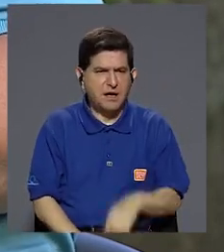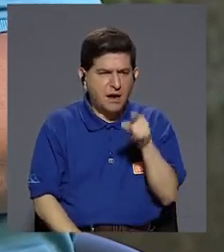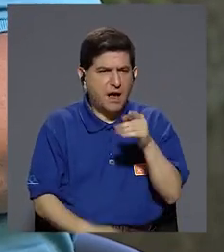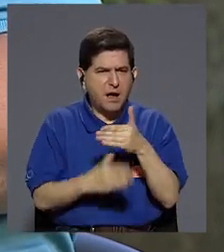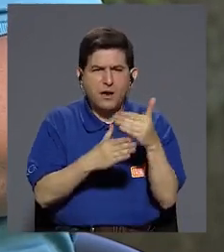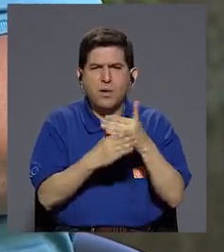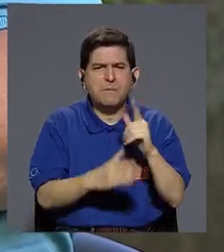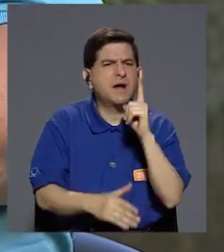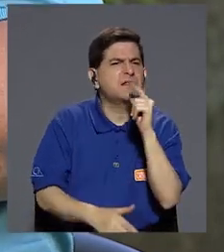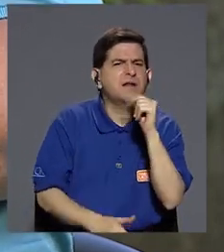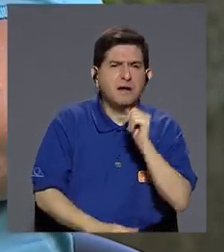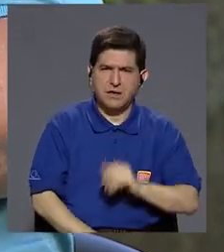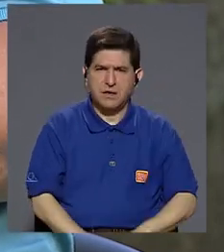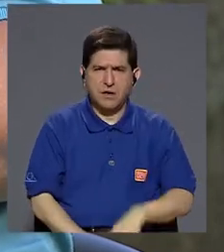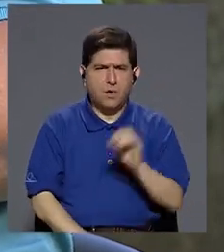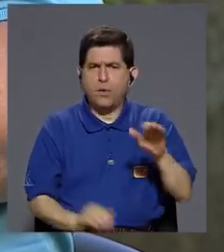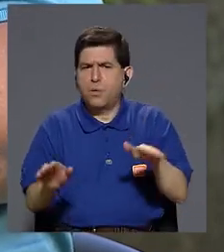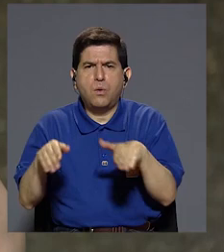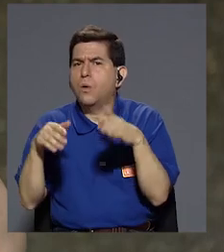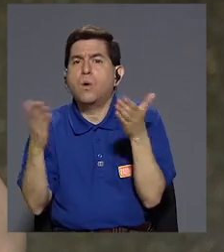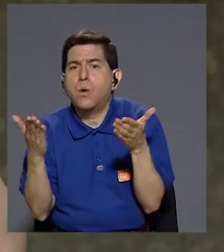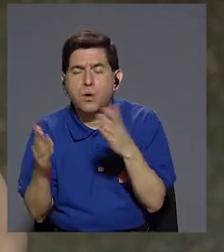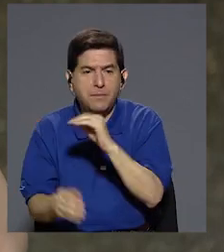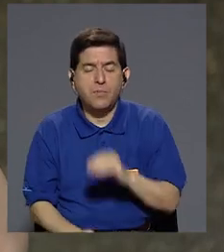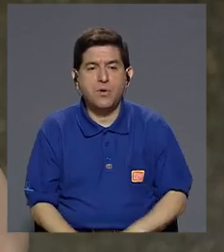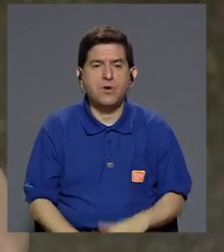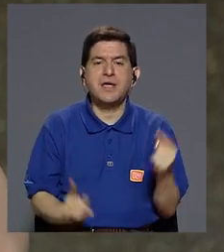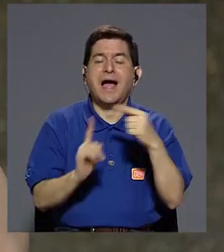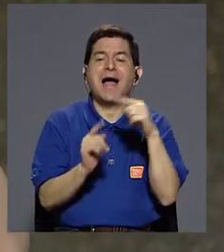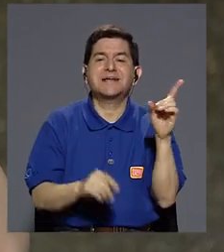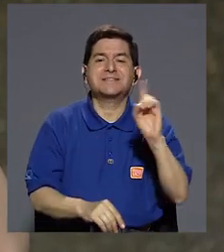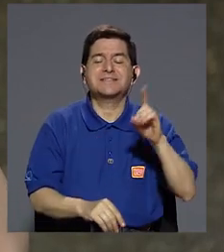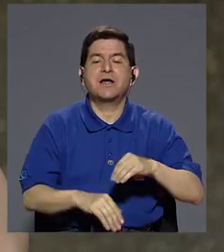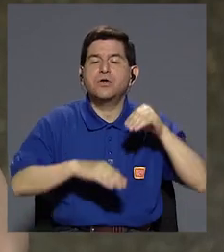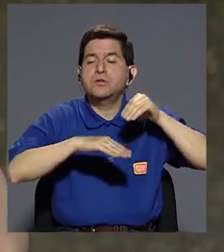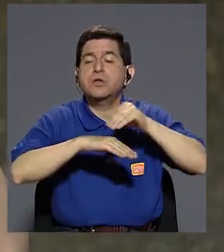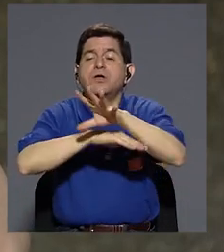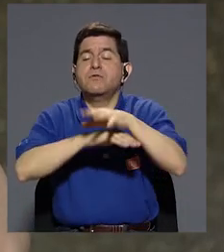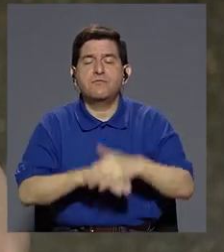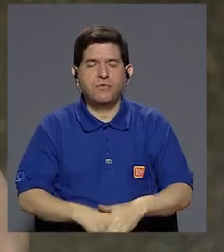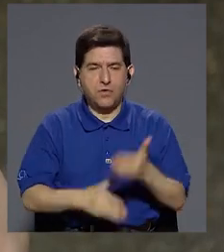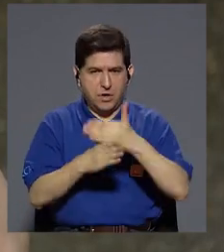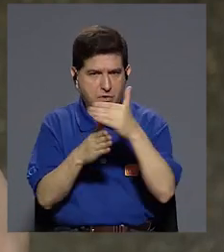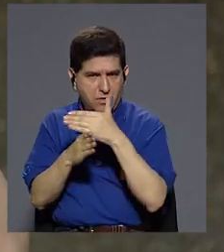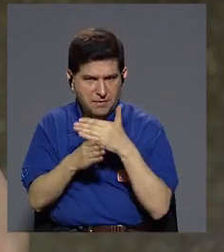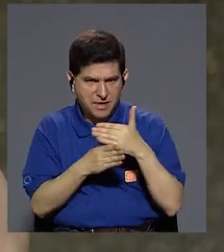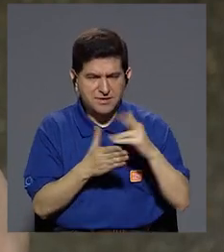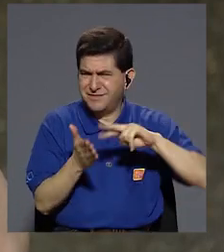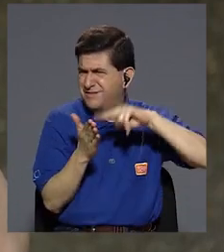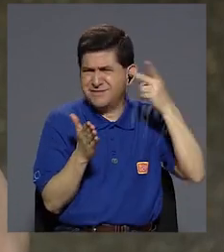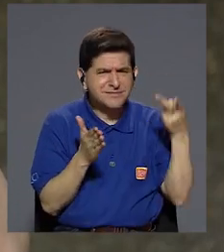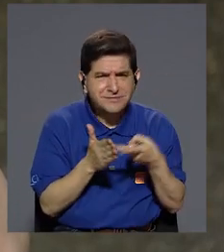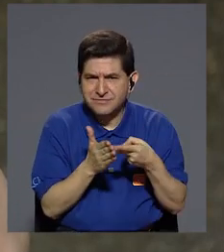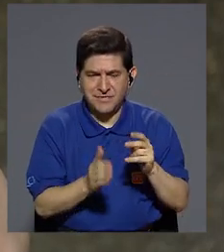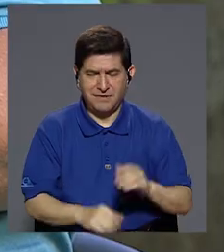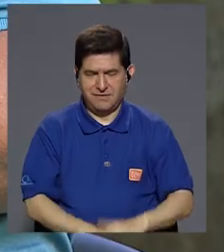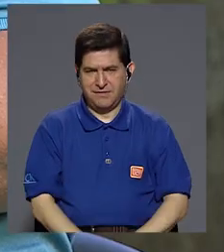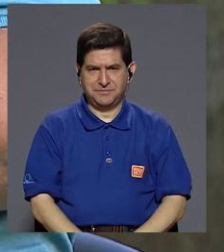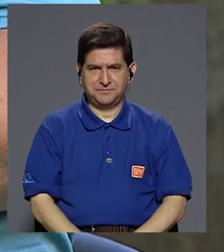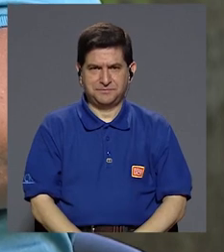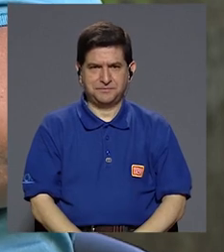se está compartiendo, cómo se está compartiendo y el alcance de lo que se está compartiendo. ¿Qué significa eso? Que por ejemplo,